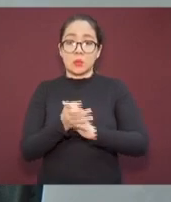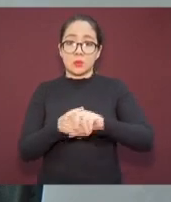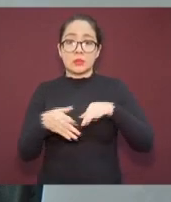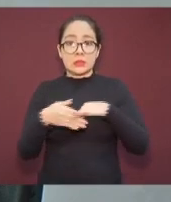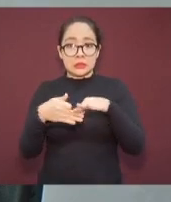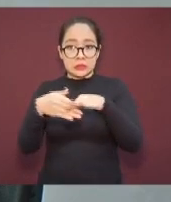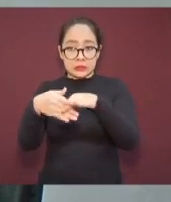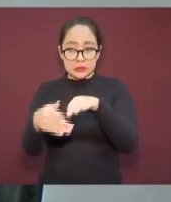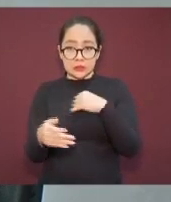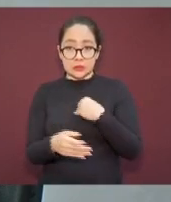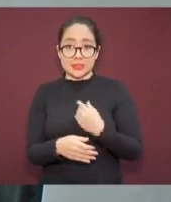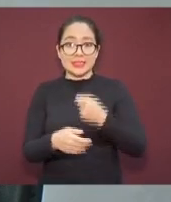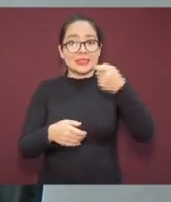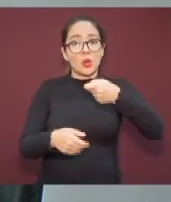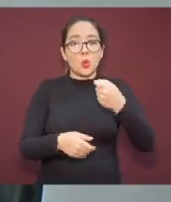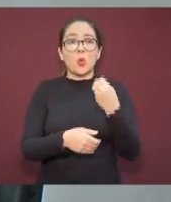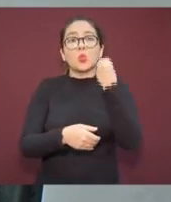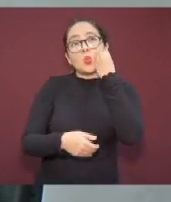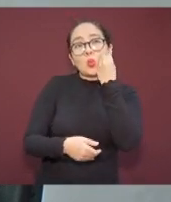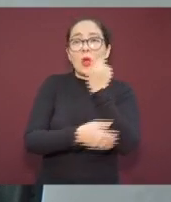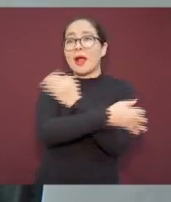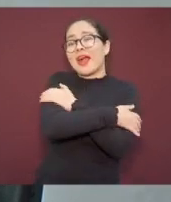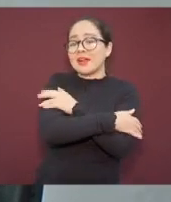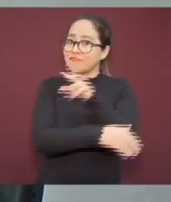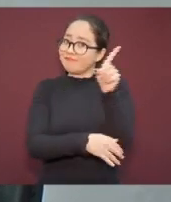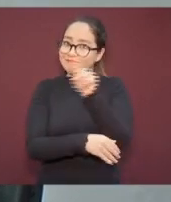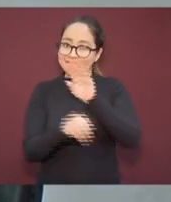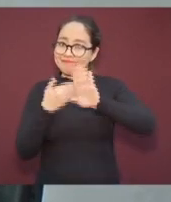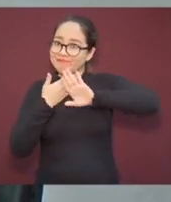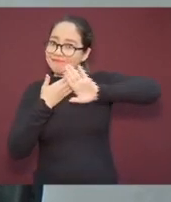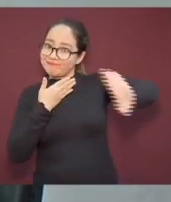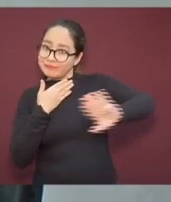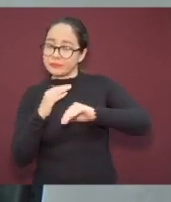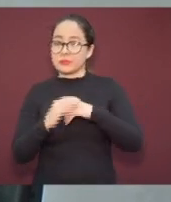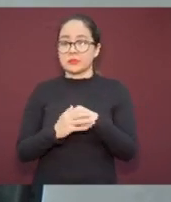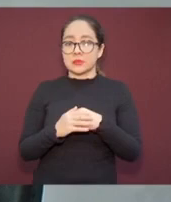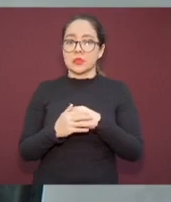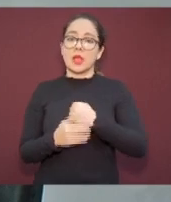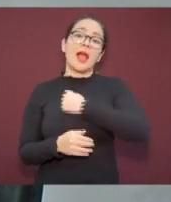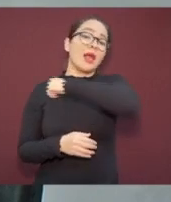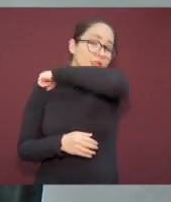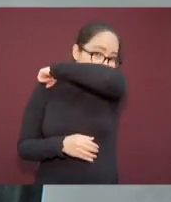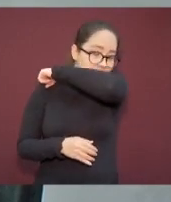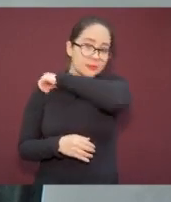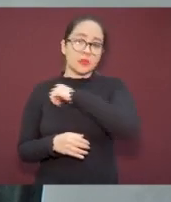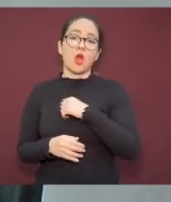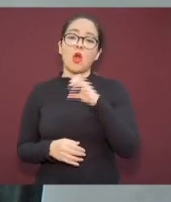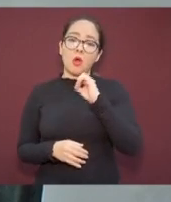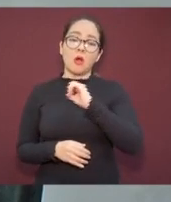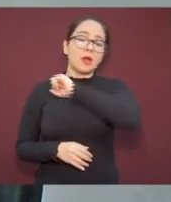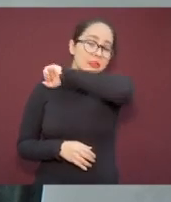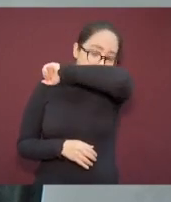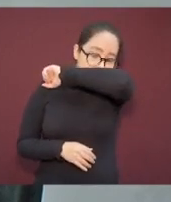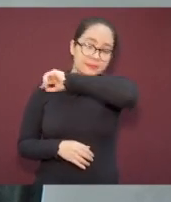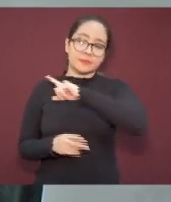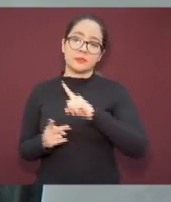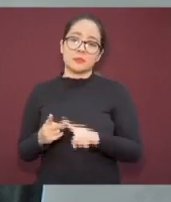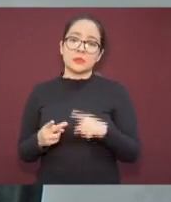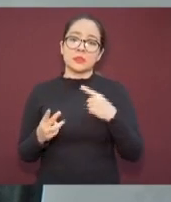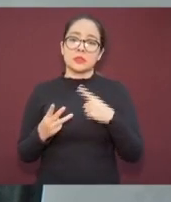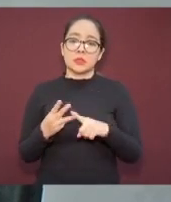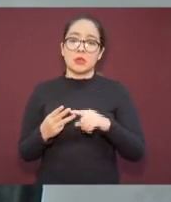mano, beso o abrazo, toser y estornudar en el pliegue del brazo, usar cubrebocas si se tienen